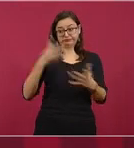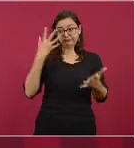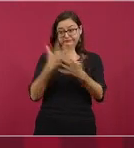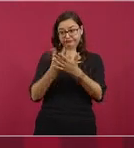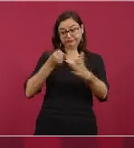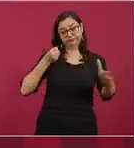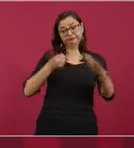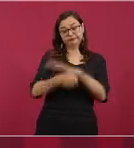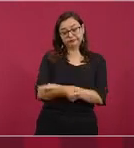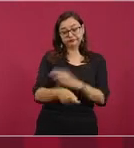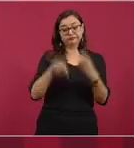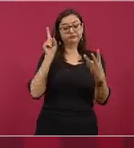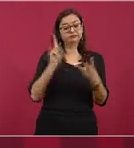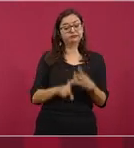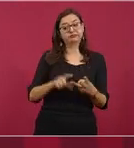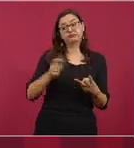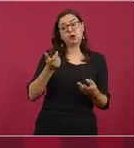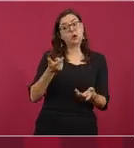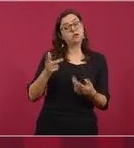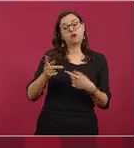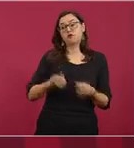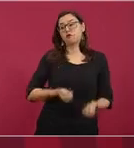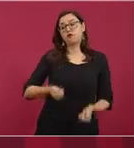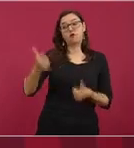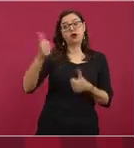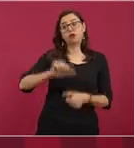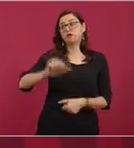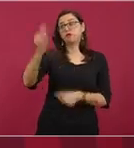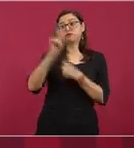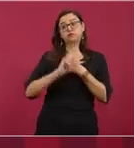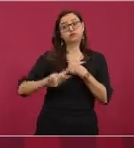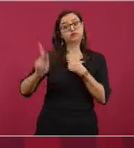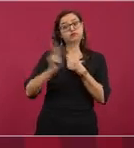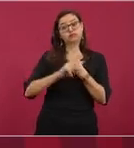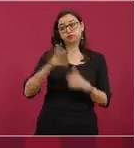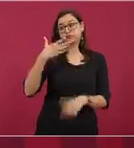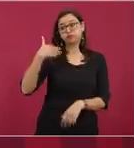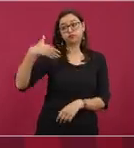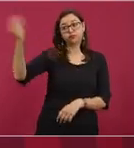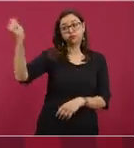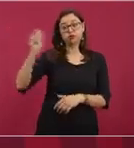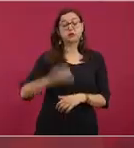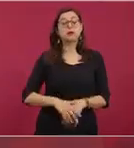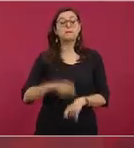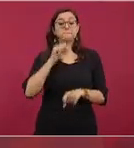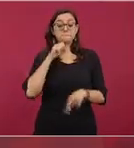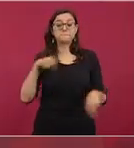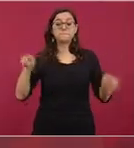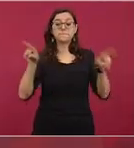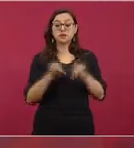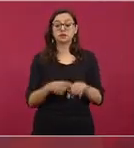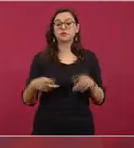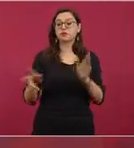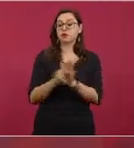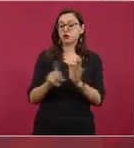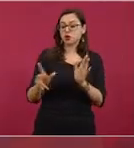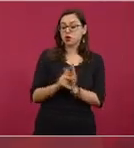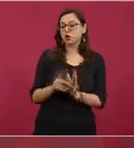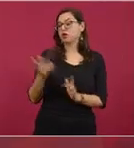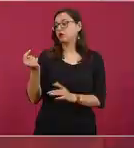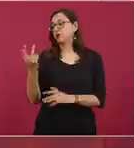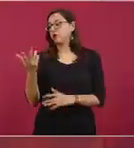Y era el maiceo, cuando había un opositor